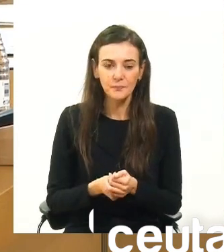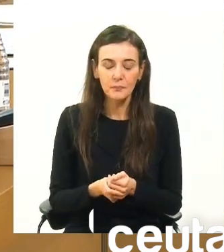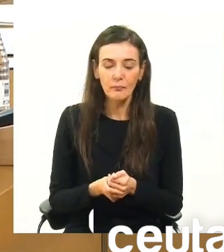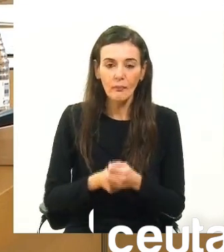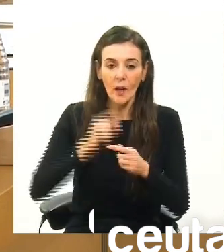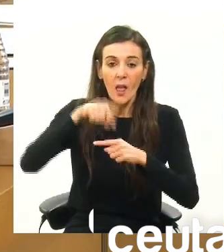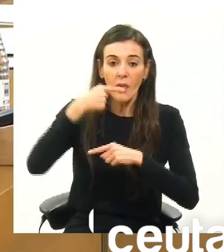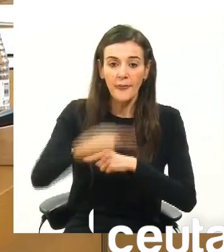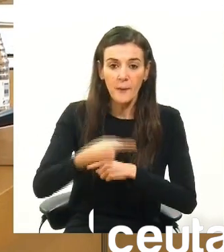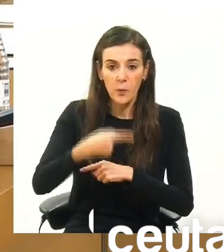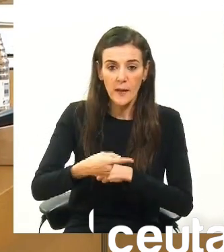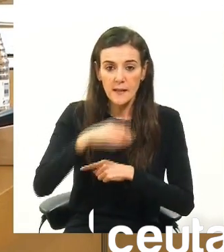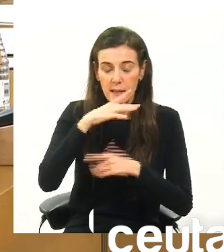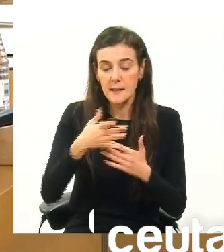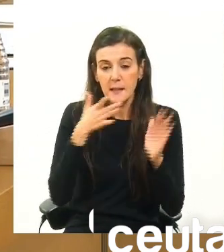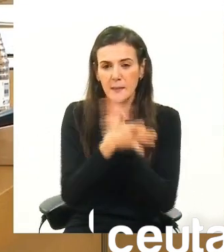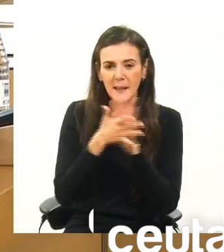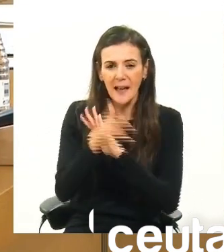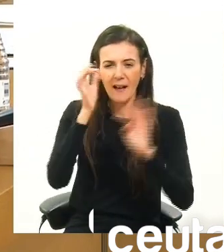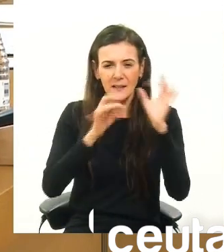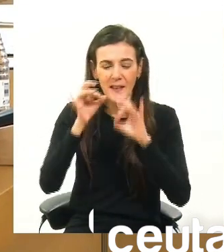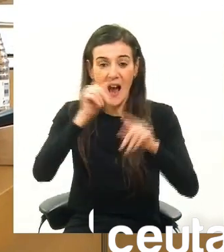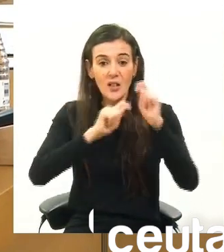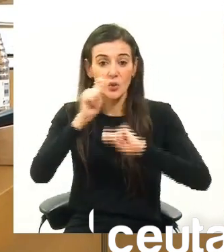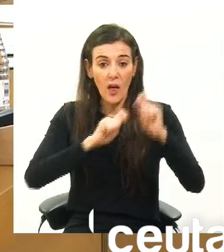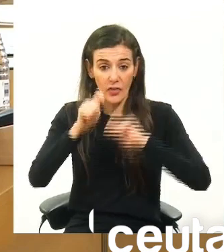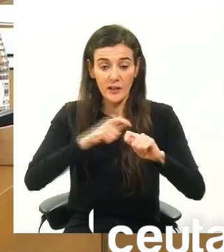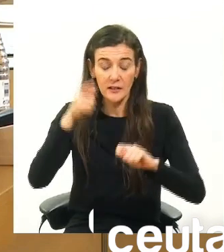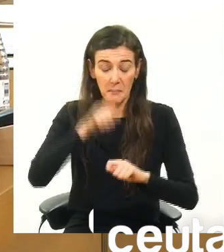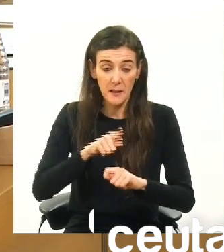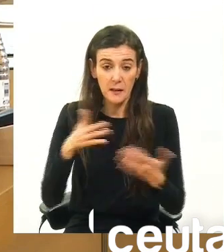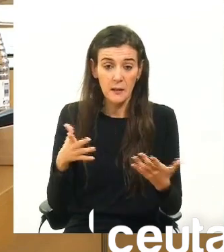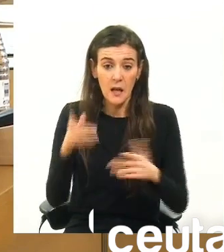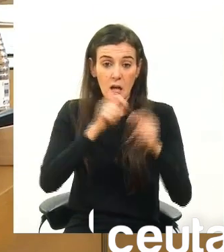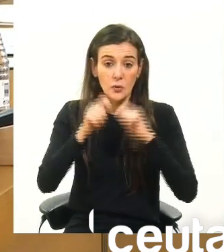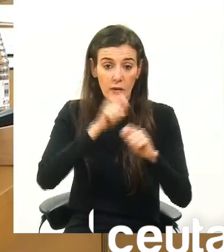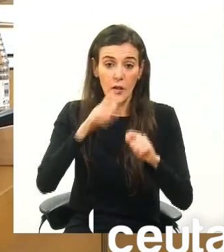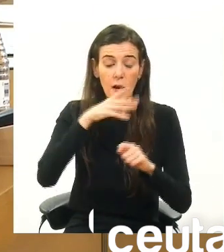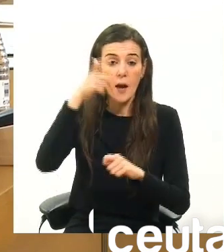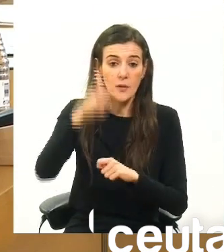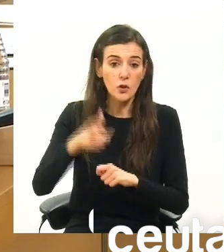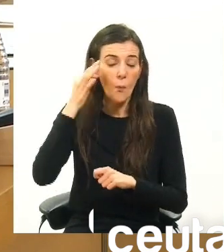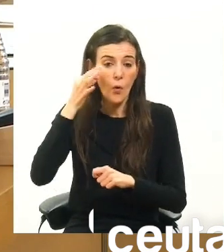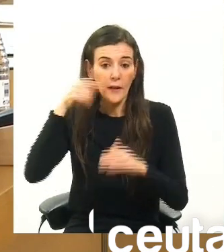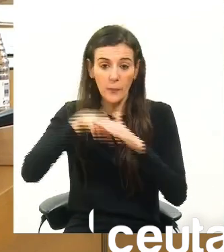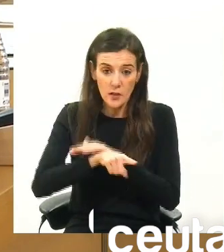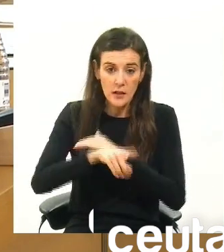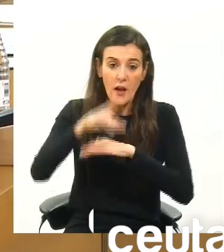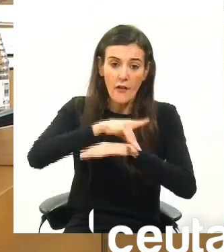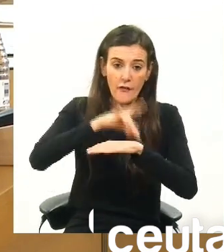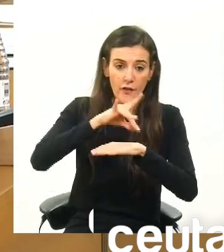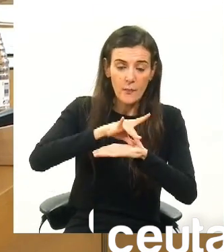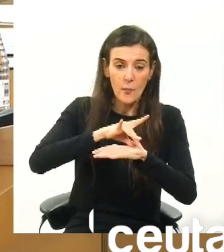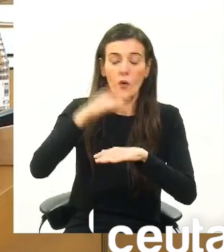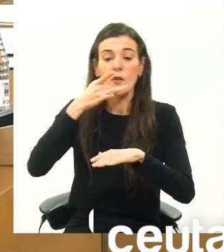Luego, ha hablado usted de actividades de asociaciones. Entiendo que serán mujeres progresistas, enfermos sin fronteras,